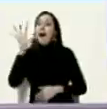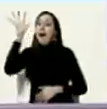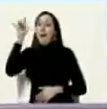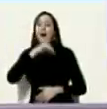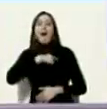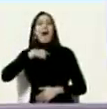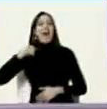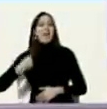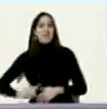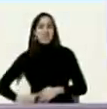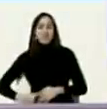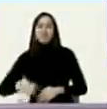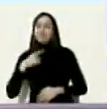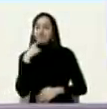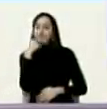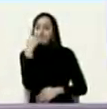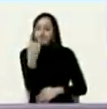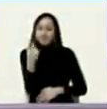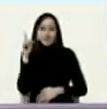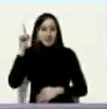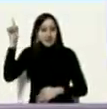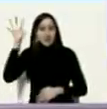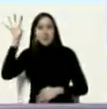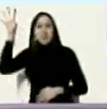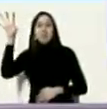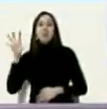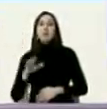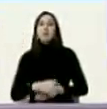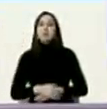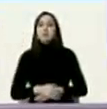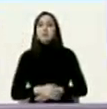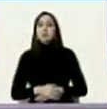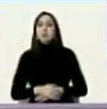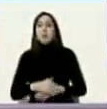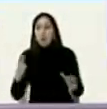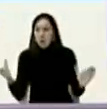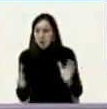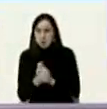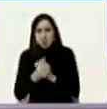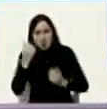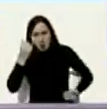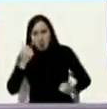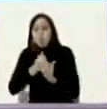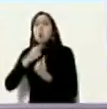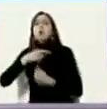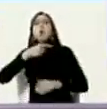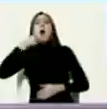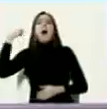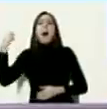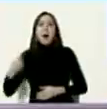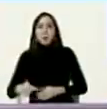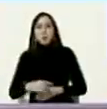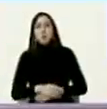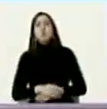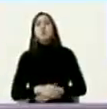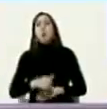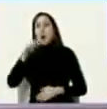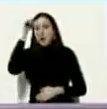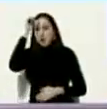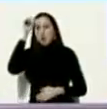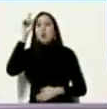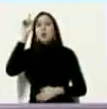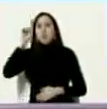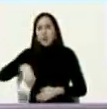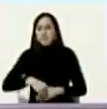tenemos que decirle gracias a China y a otros amigos del mundo a Rusia a Turquía a la India